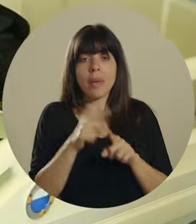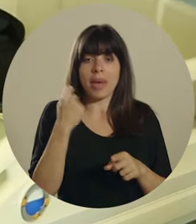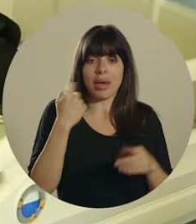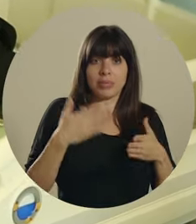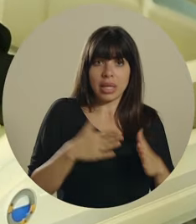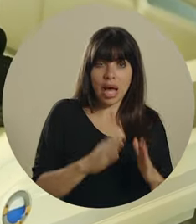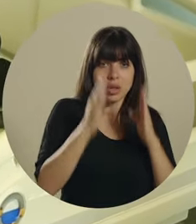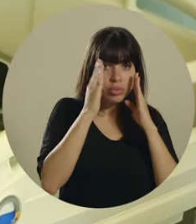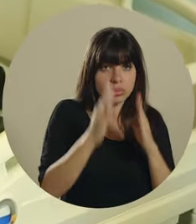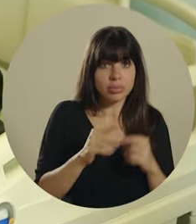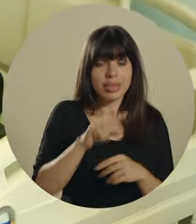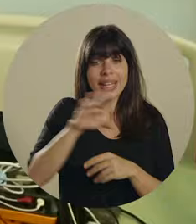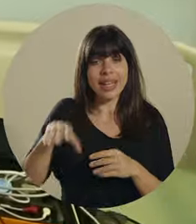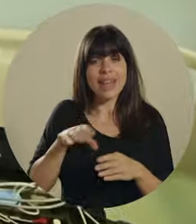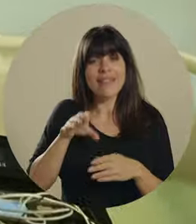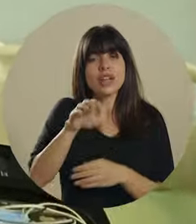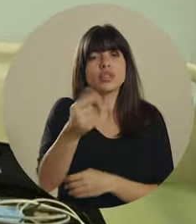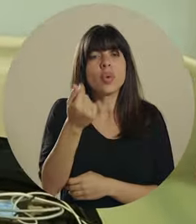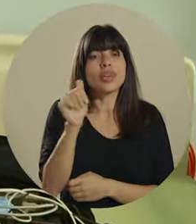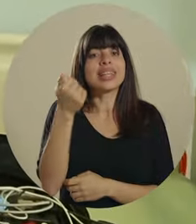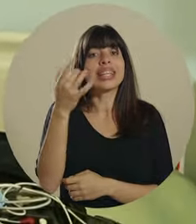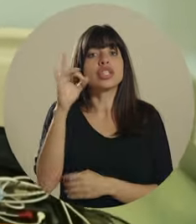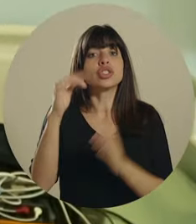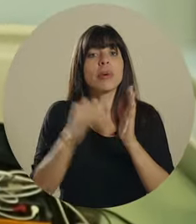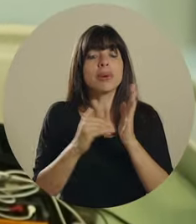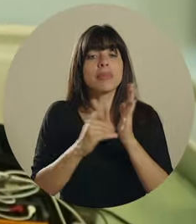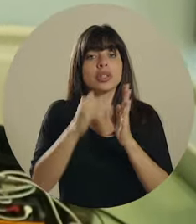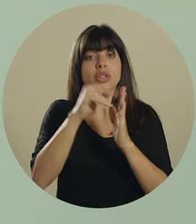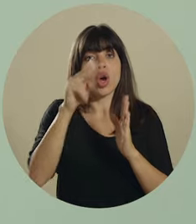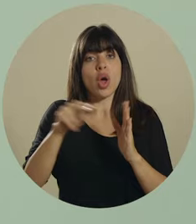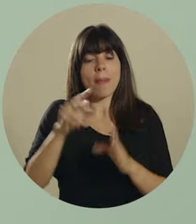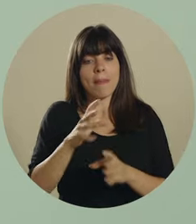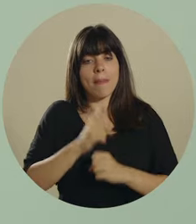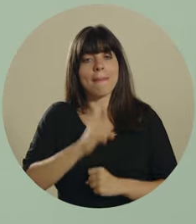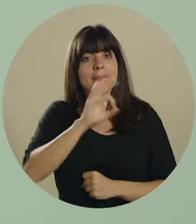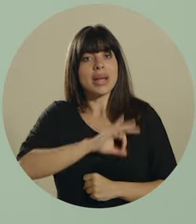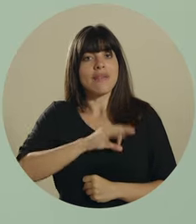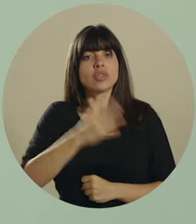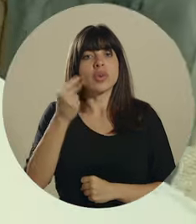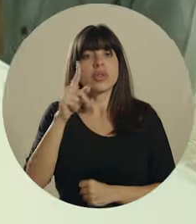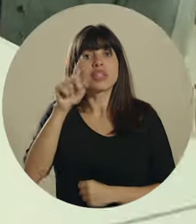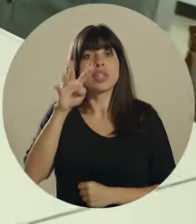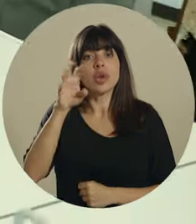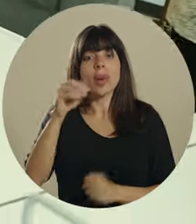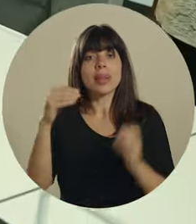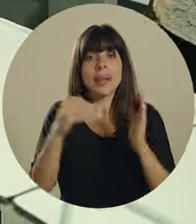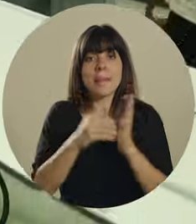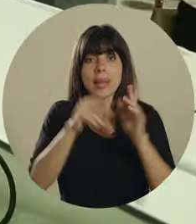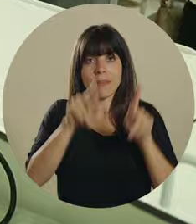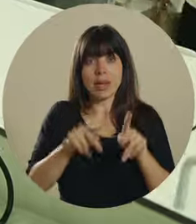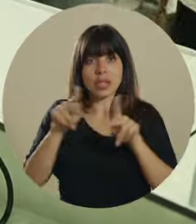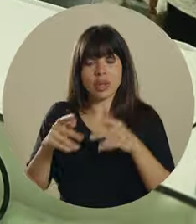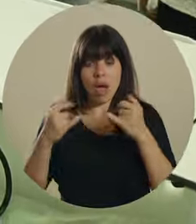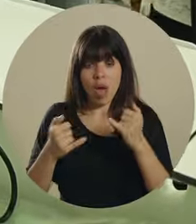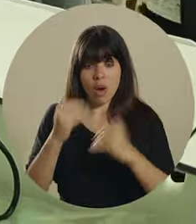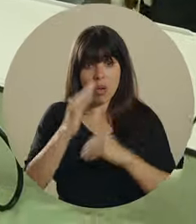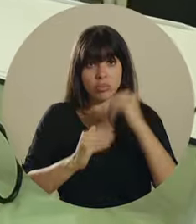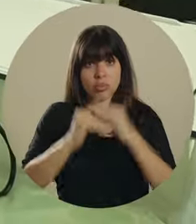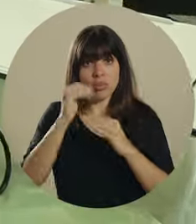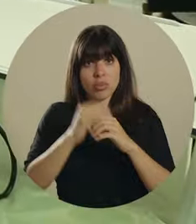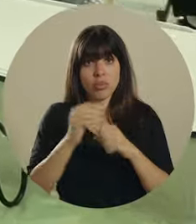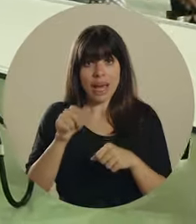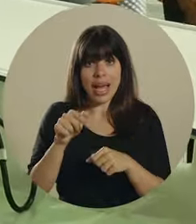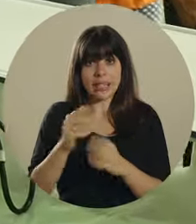recién nacidos. Esta es una inversión de 18 mil millones de colones para beneficiar a 140 mil habitantes. Estamos construyendo